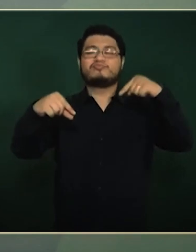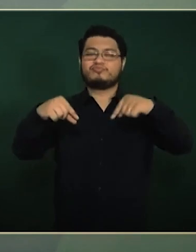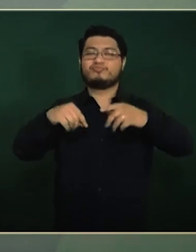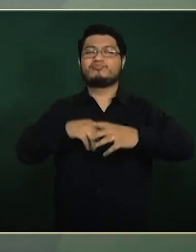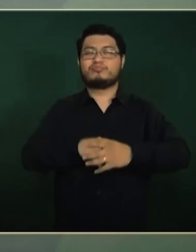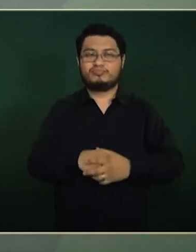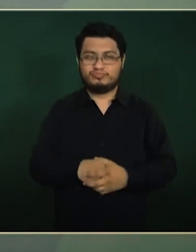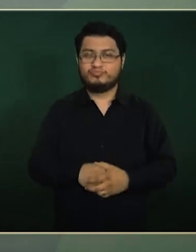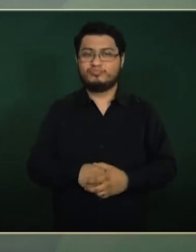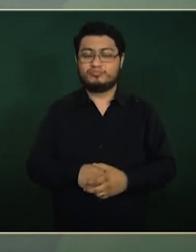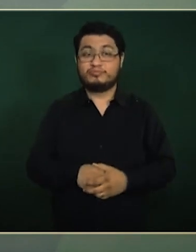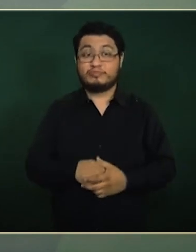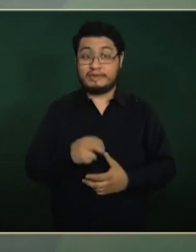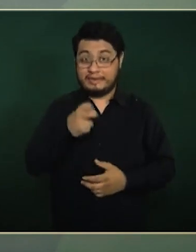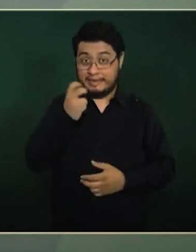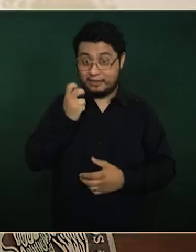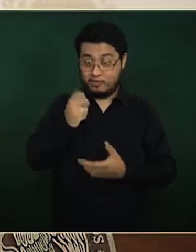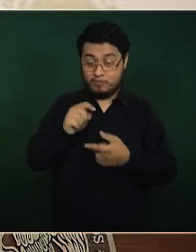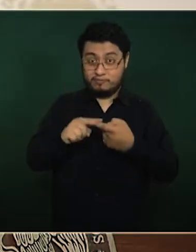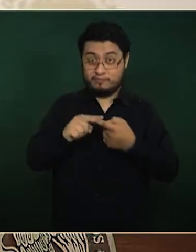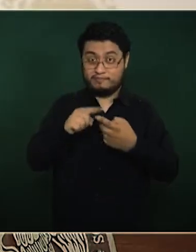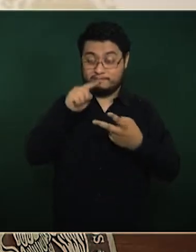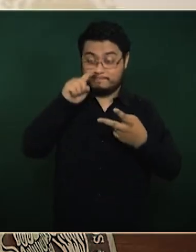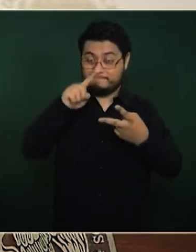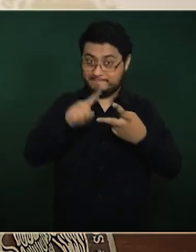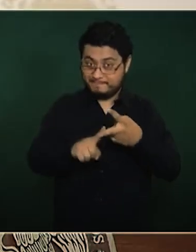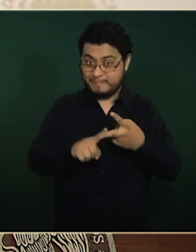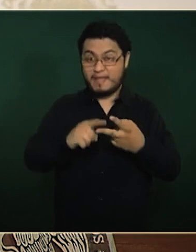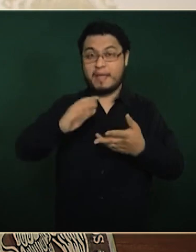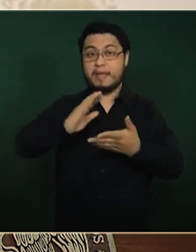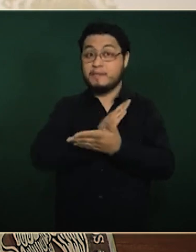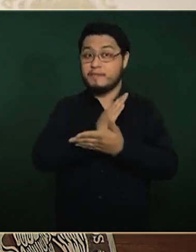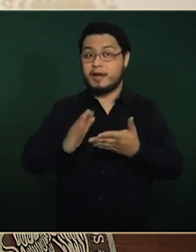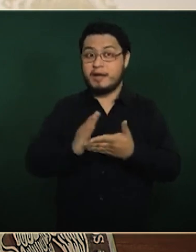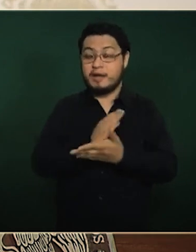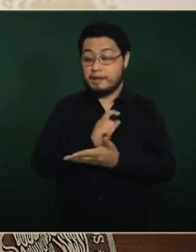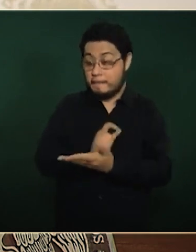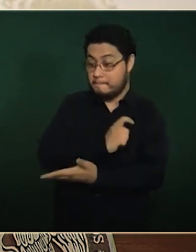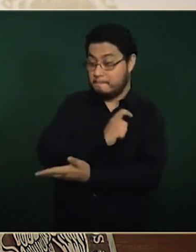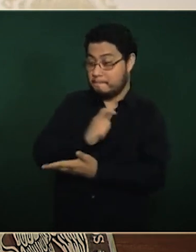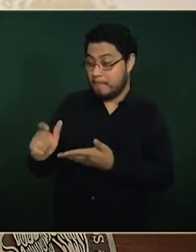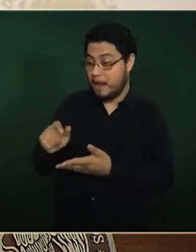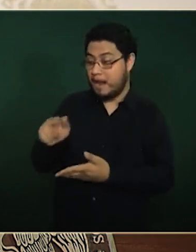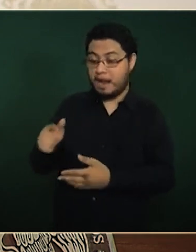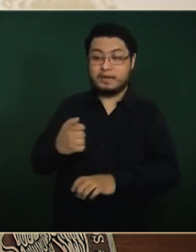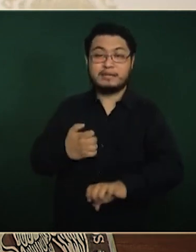a eso hay que sumarle lo que se destina en cada estado,